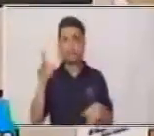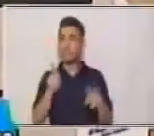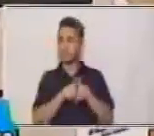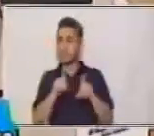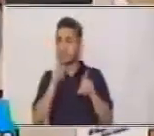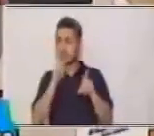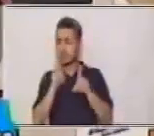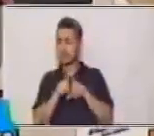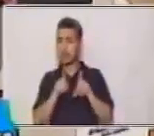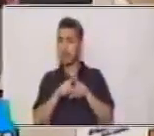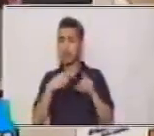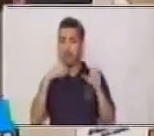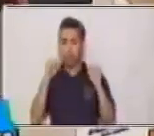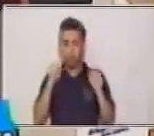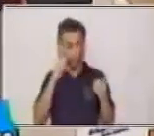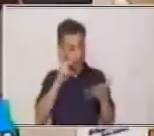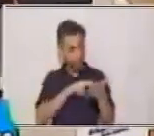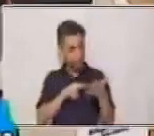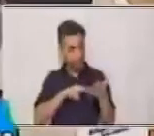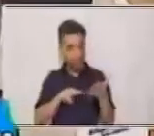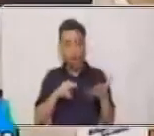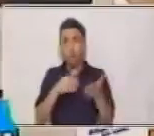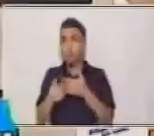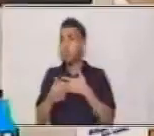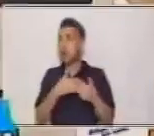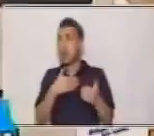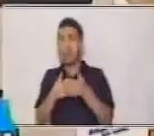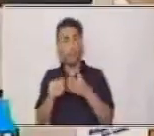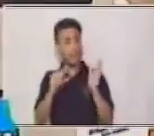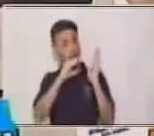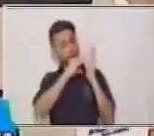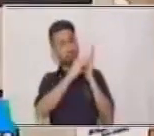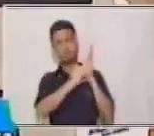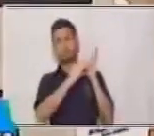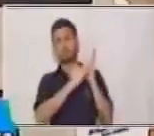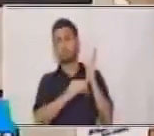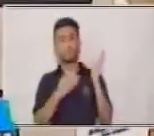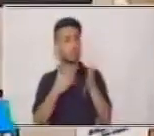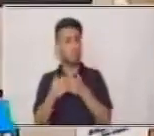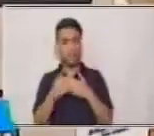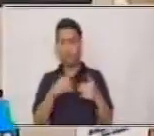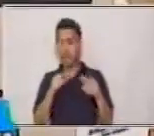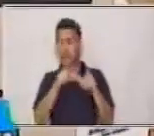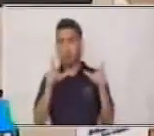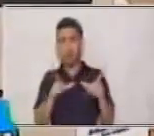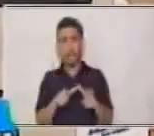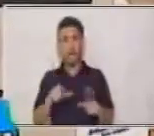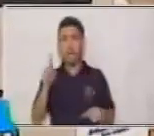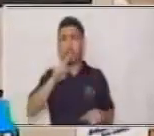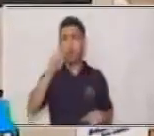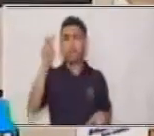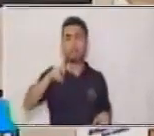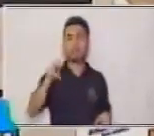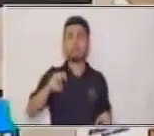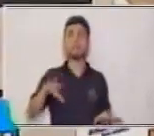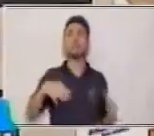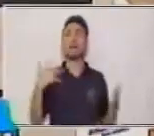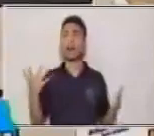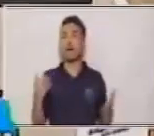vamos a poder leer cualquier texto en cualquier lugar sin necesidad de